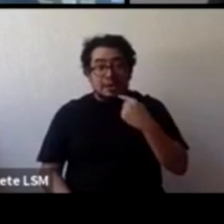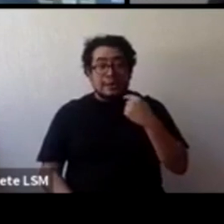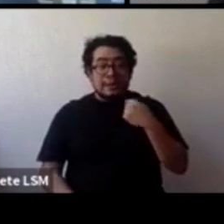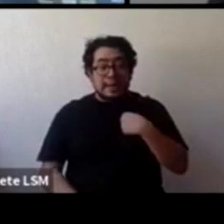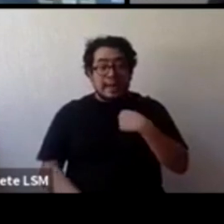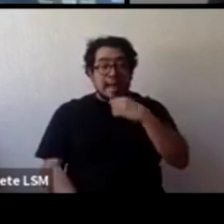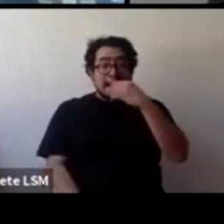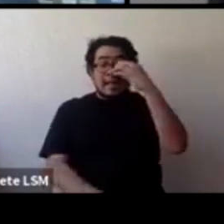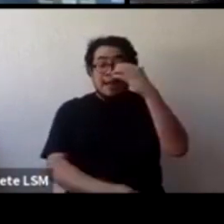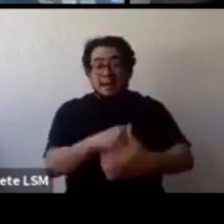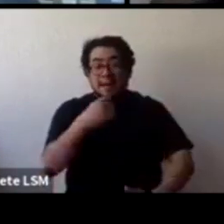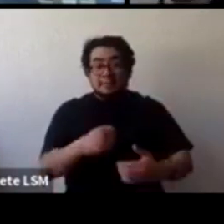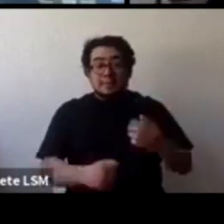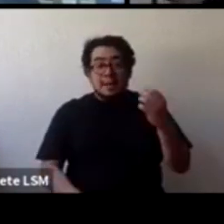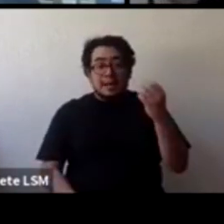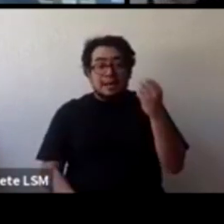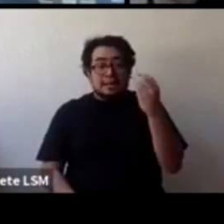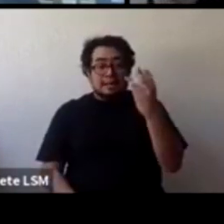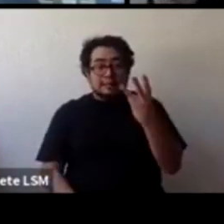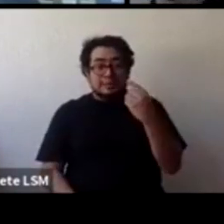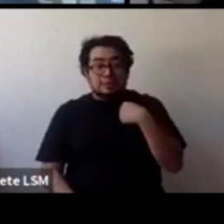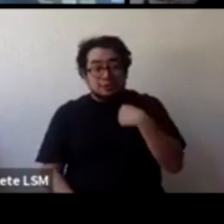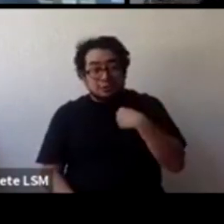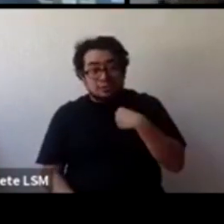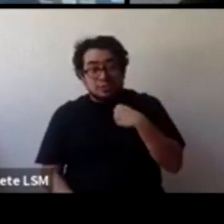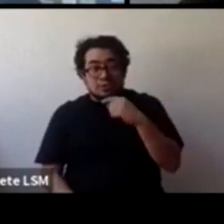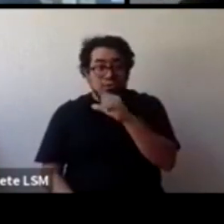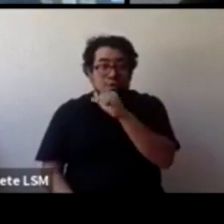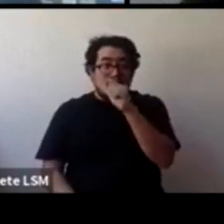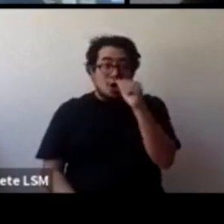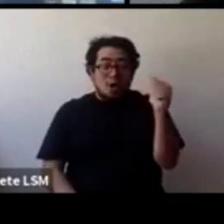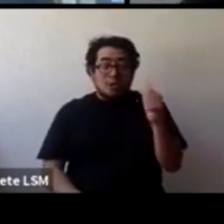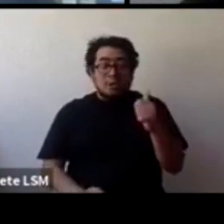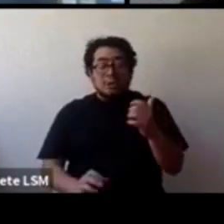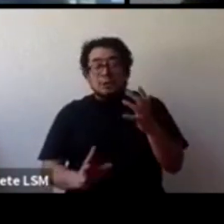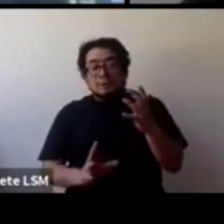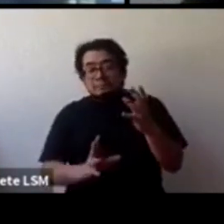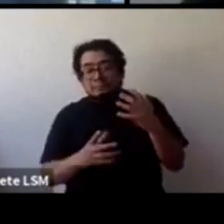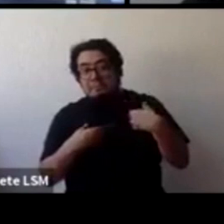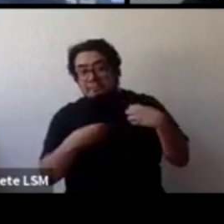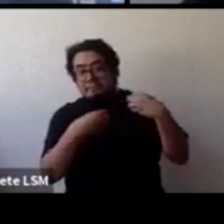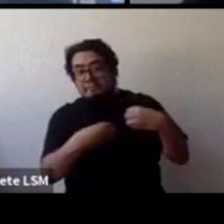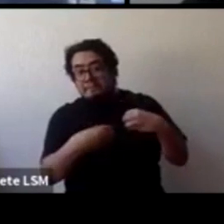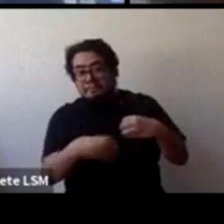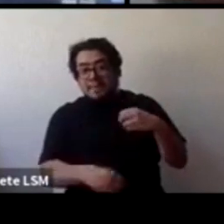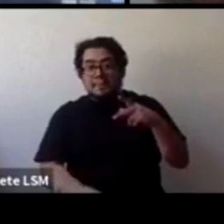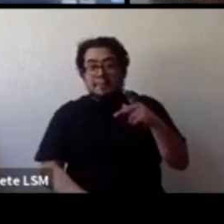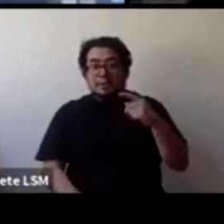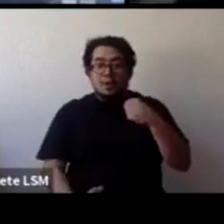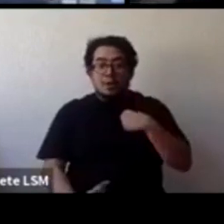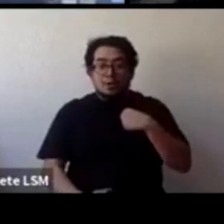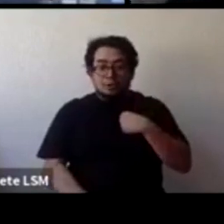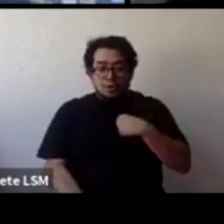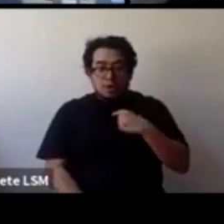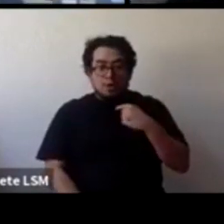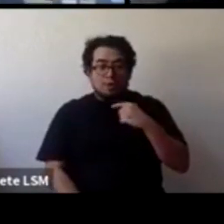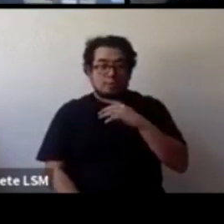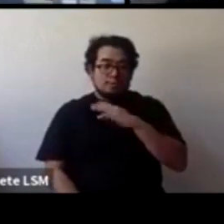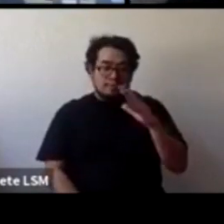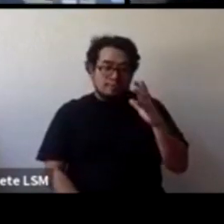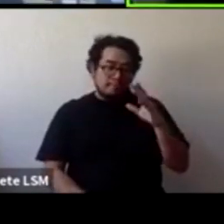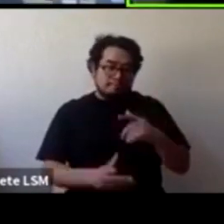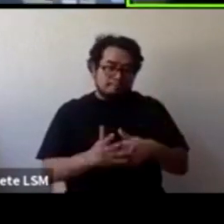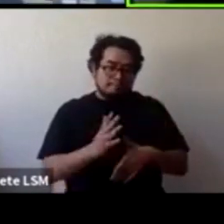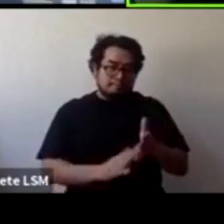minutos yo tengo un otro compromiso tengo que ir pero fue un gran placer estar con ustedes